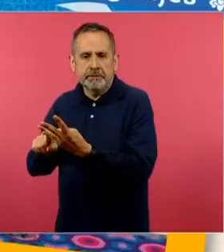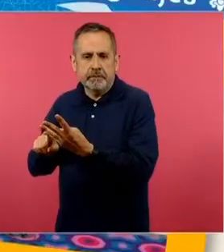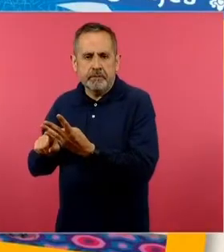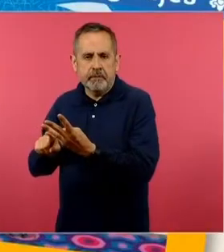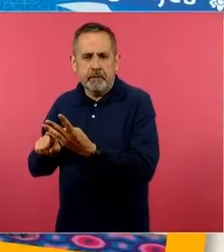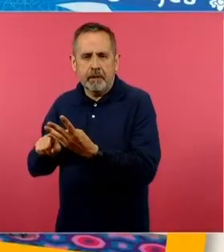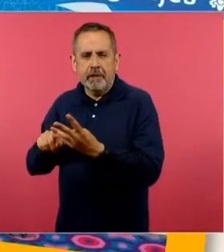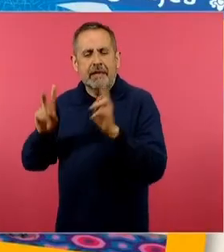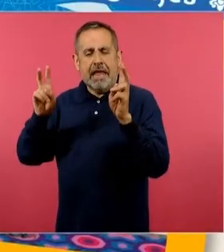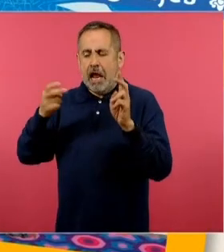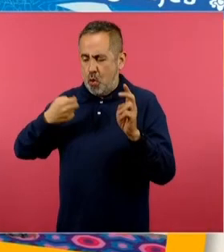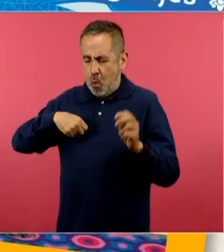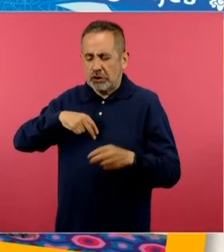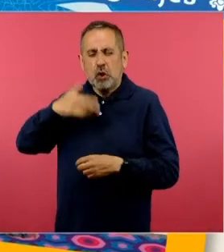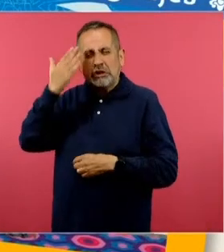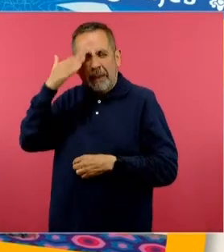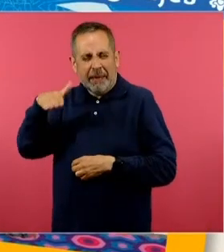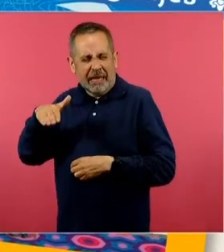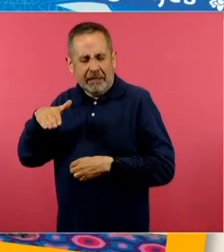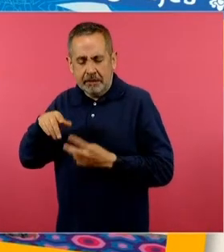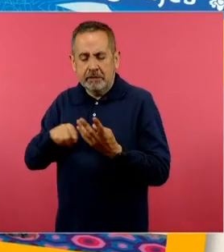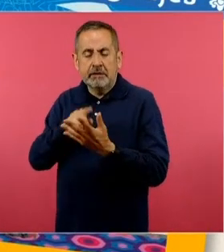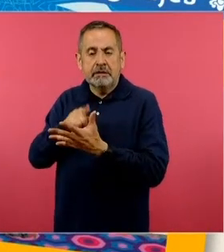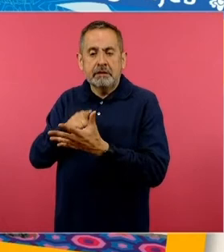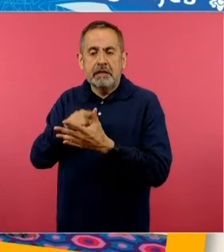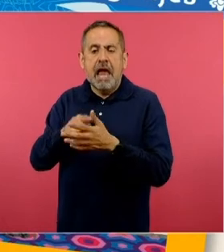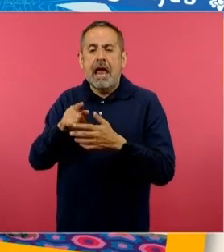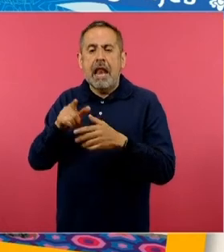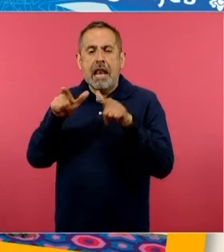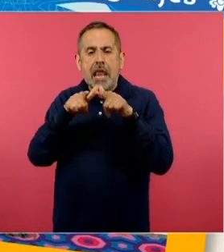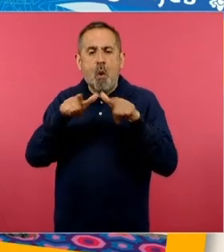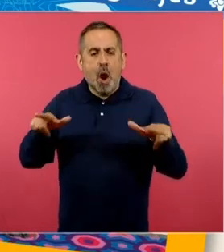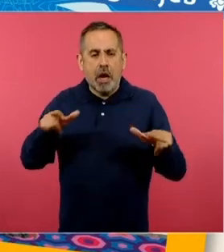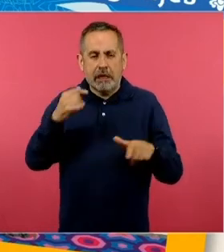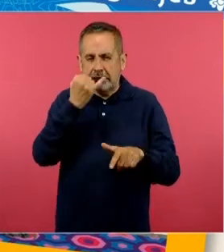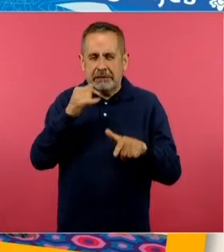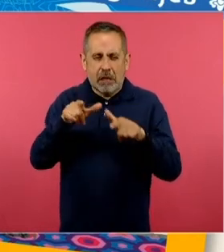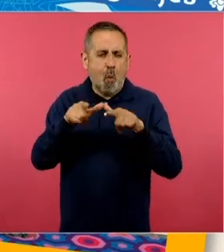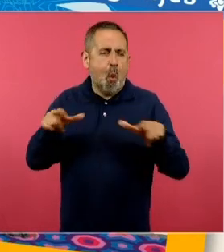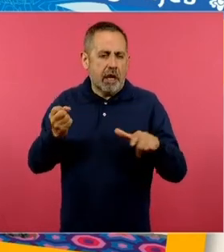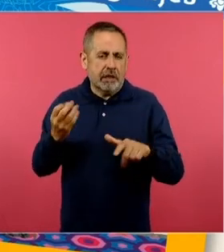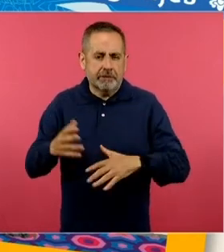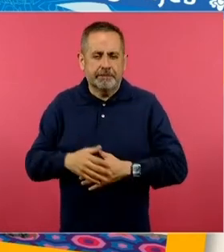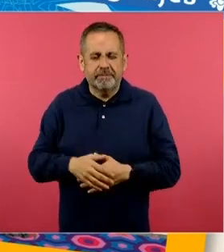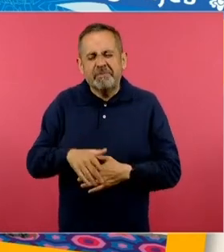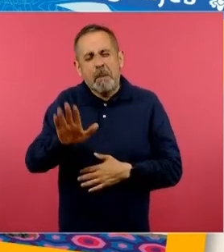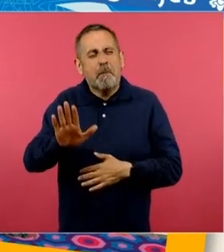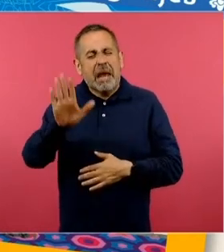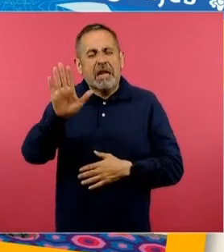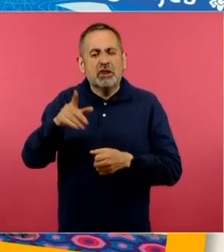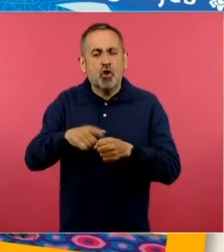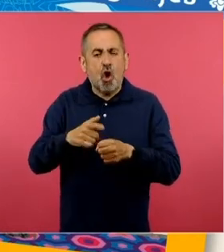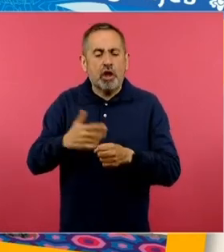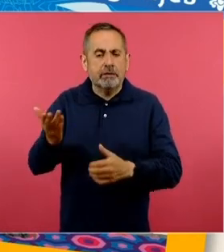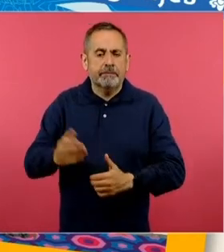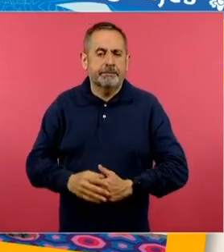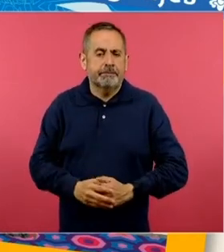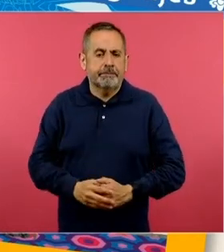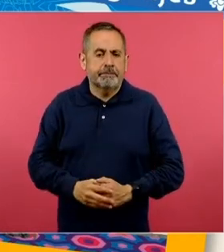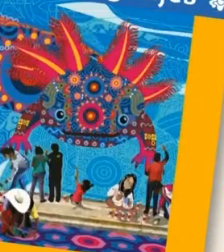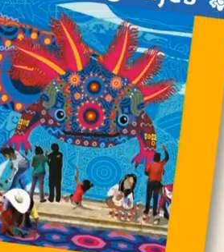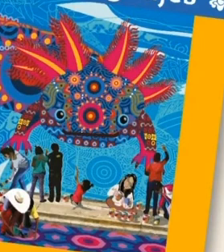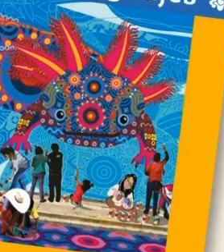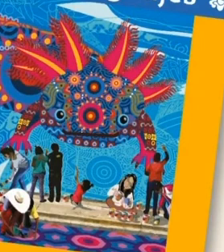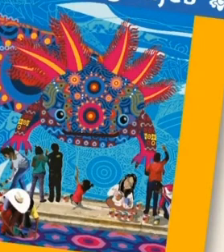nuestros saberes y lenguajes. Me gustaría que imaginaran que es un compendio de colores perfectamente trabajados para